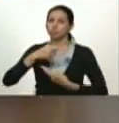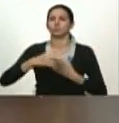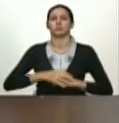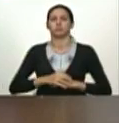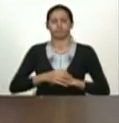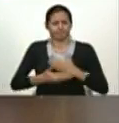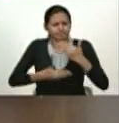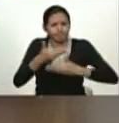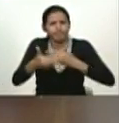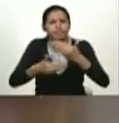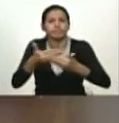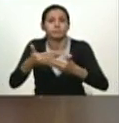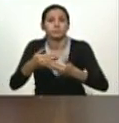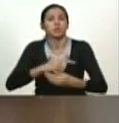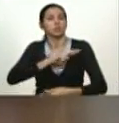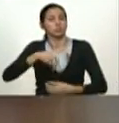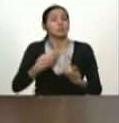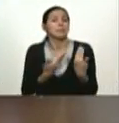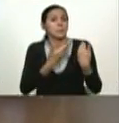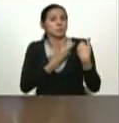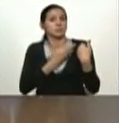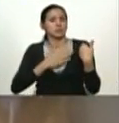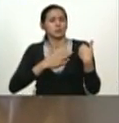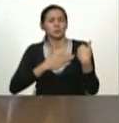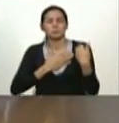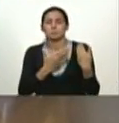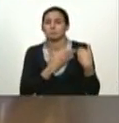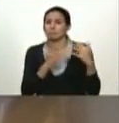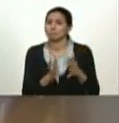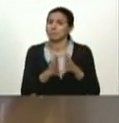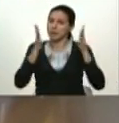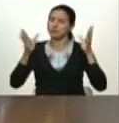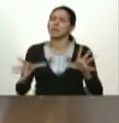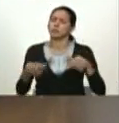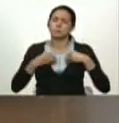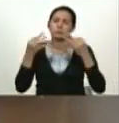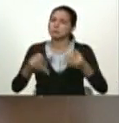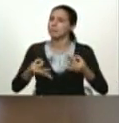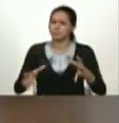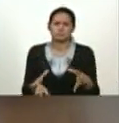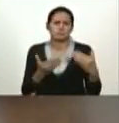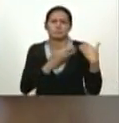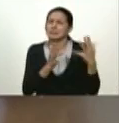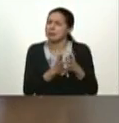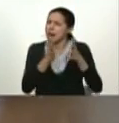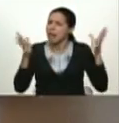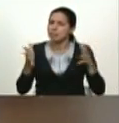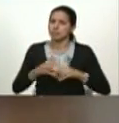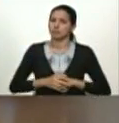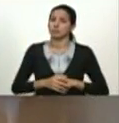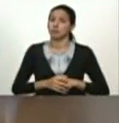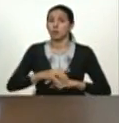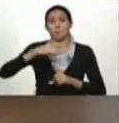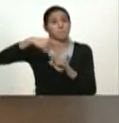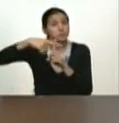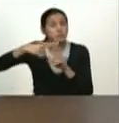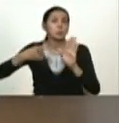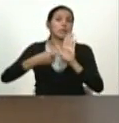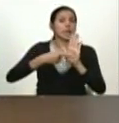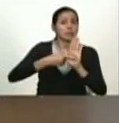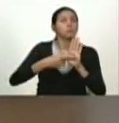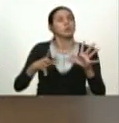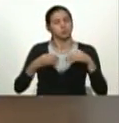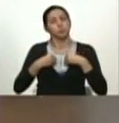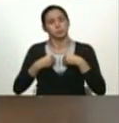nosotros somos los responsables yo tengo toda la responsabilidad y la asumo siempre completa para lo bueno y para lo que no sea bueno yo lo